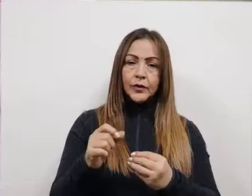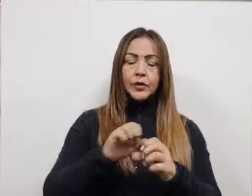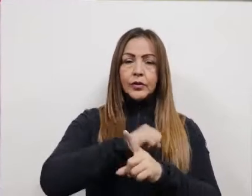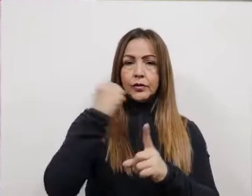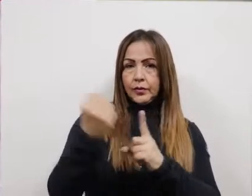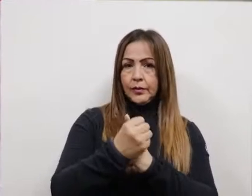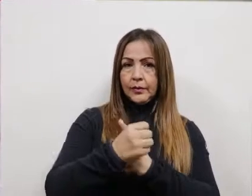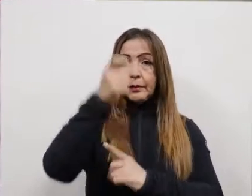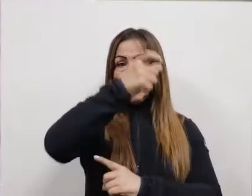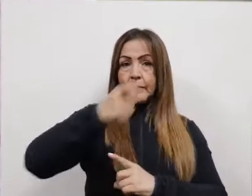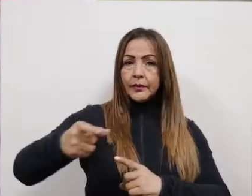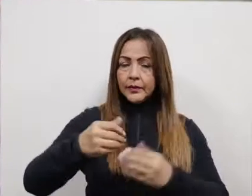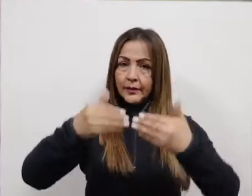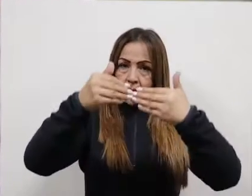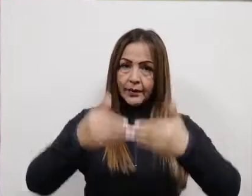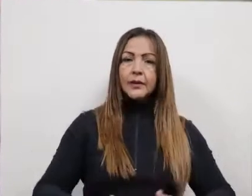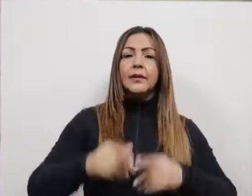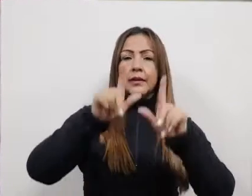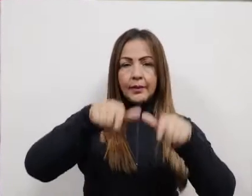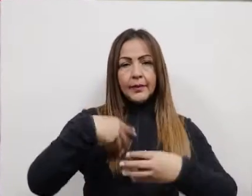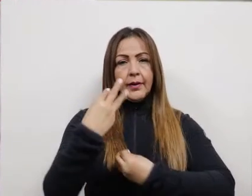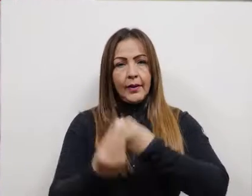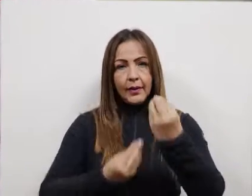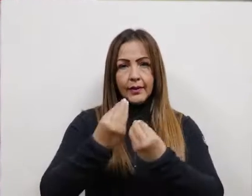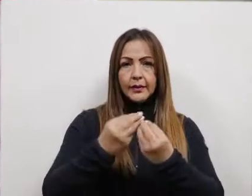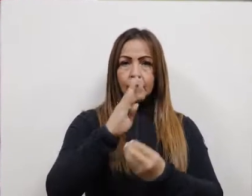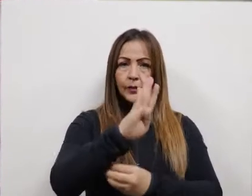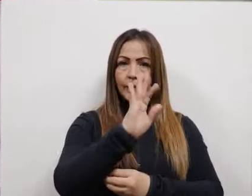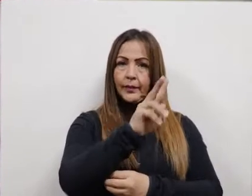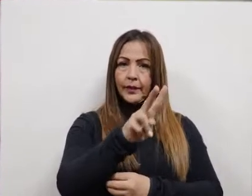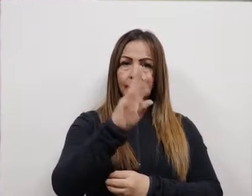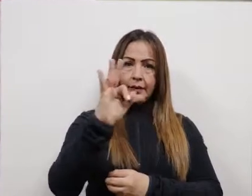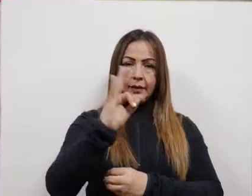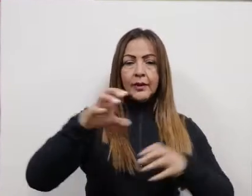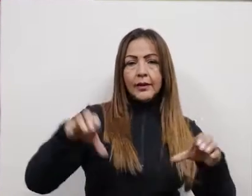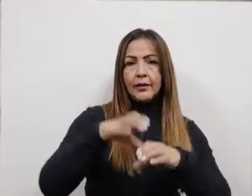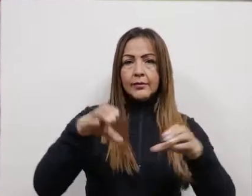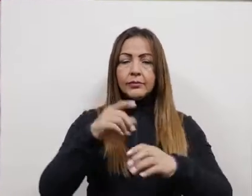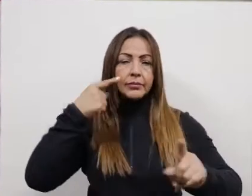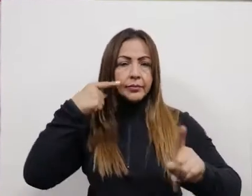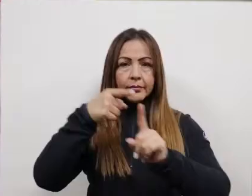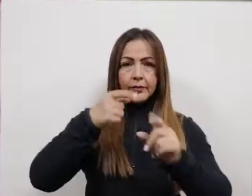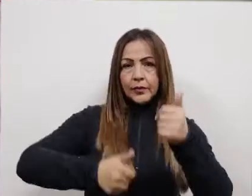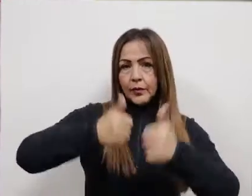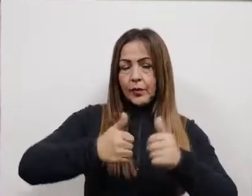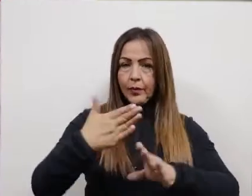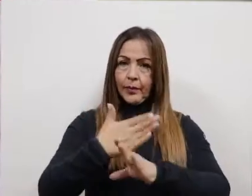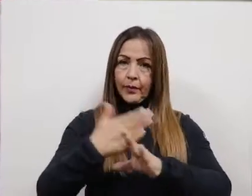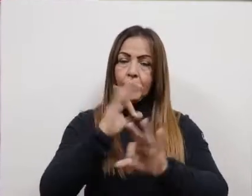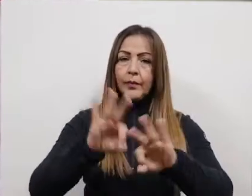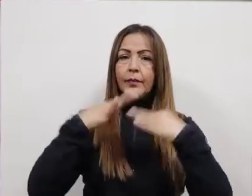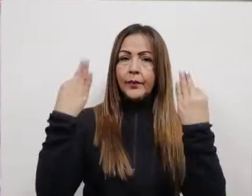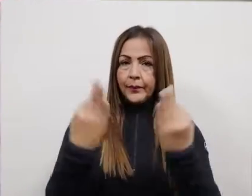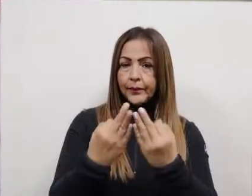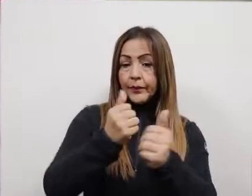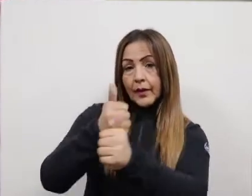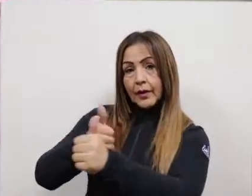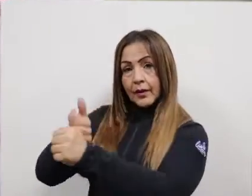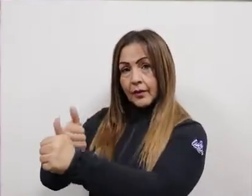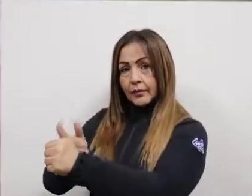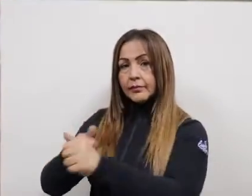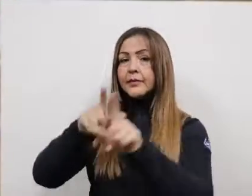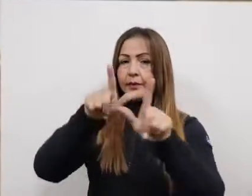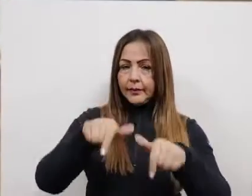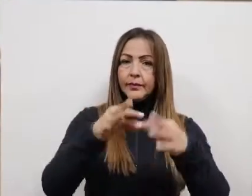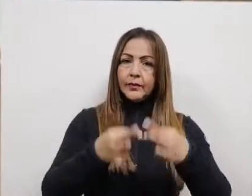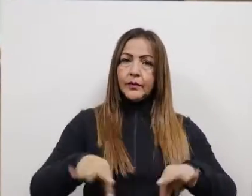acompañamiento psicosocial. Para la población en condición de discapacidad se realizaron 423 actividades para identificar problemáticas